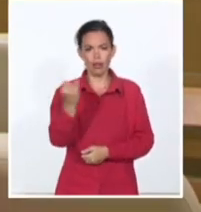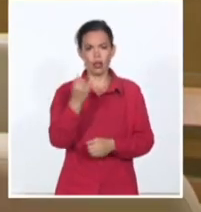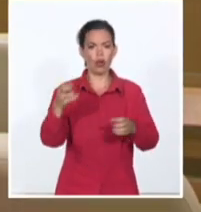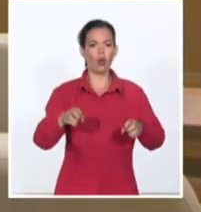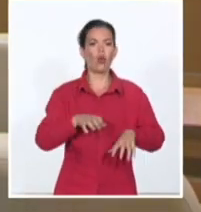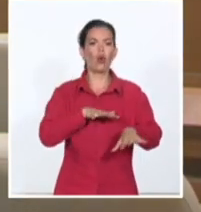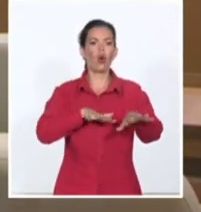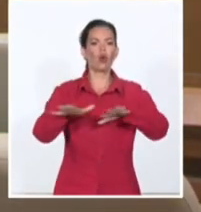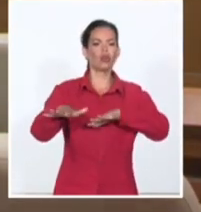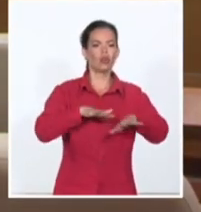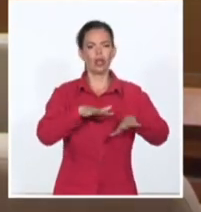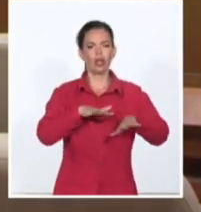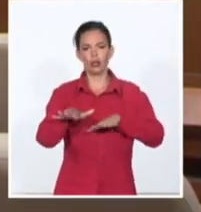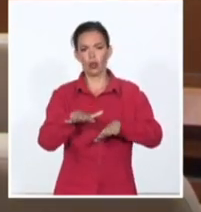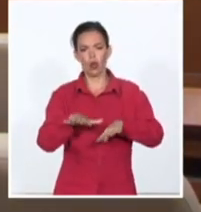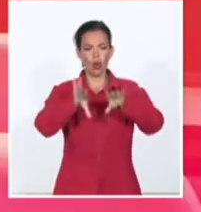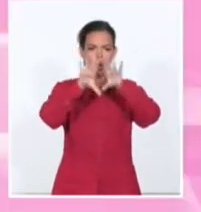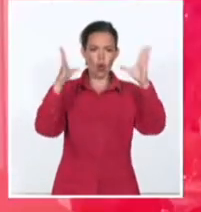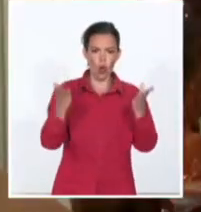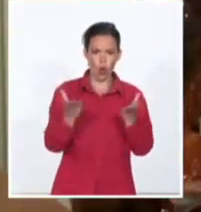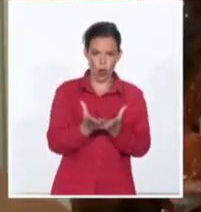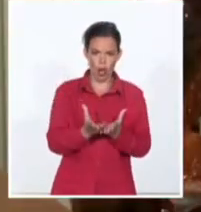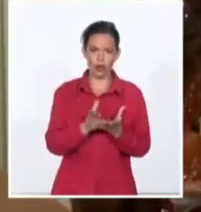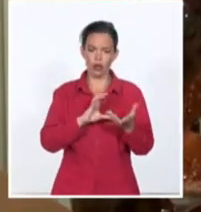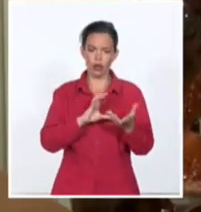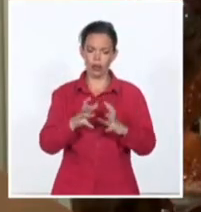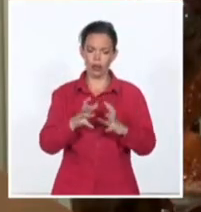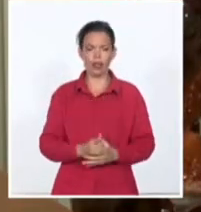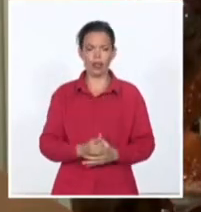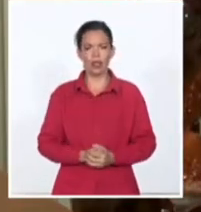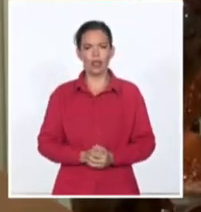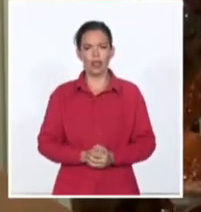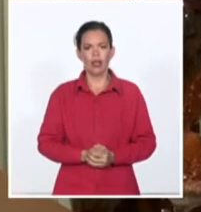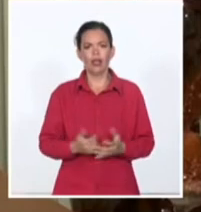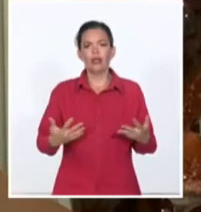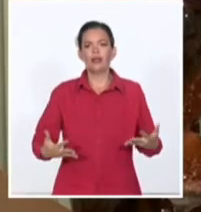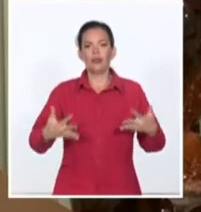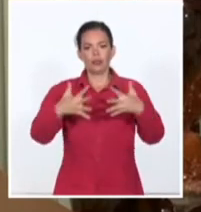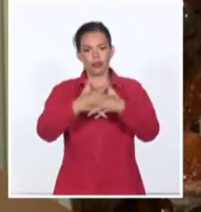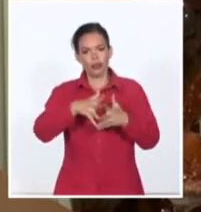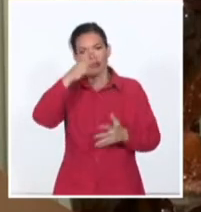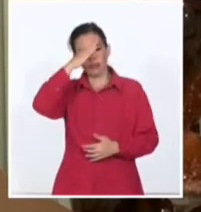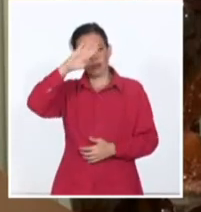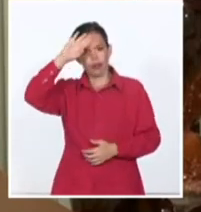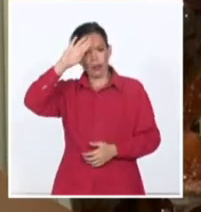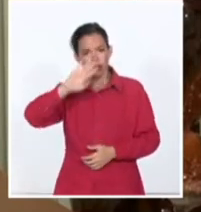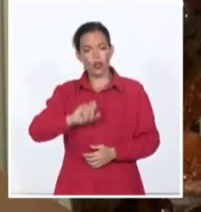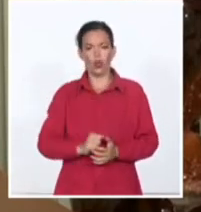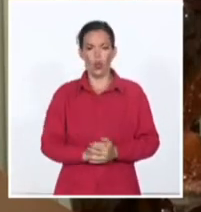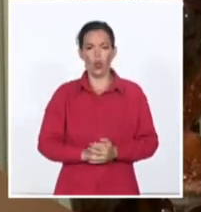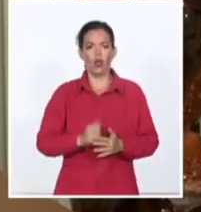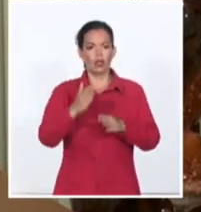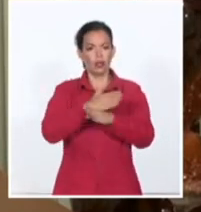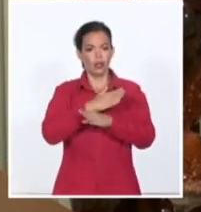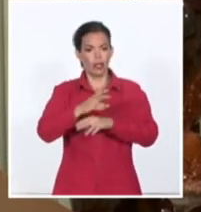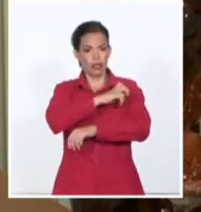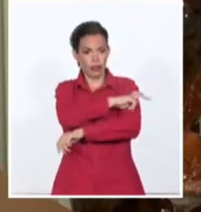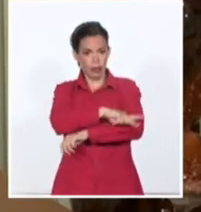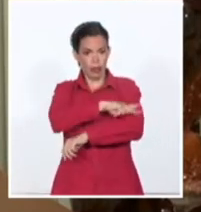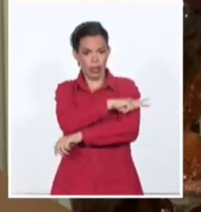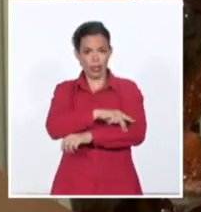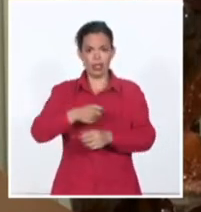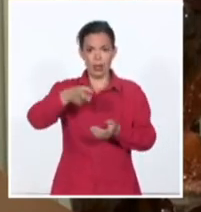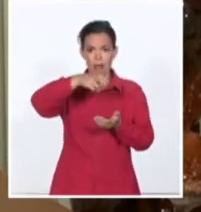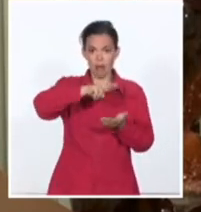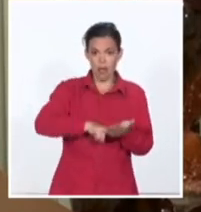global cada vez más complejo. Las relaciones bilaterales de Cuba con los Estados miembros de la Unión son buenas,